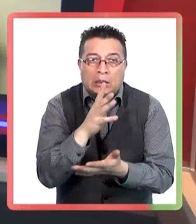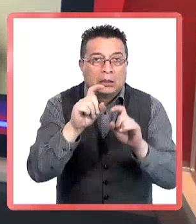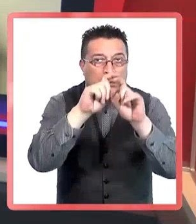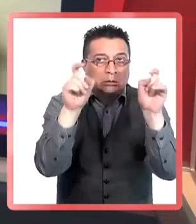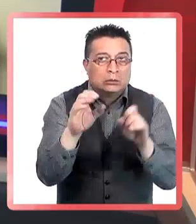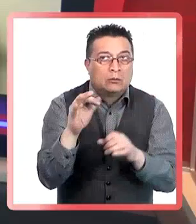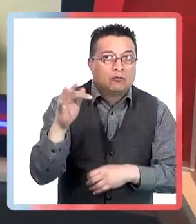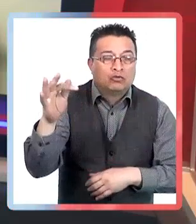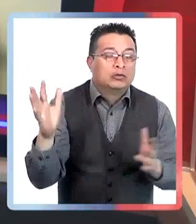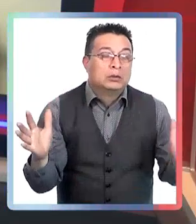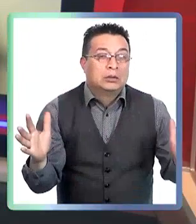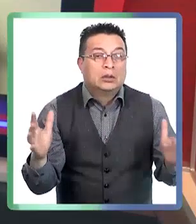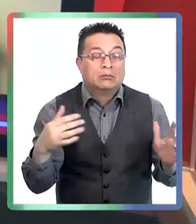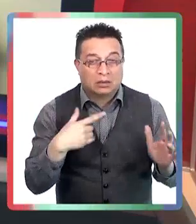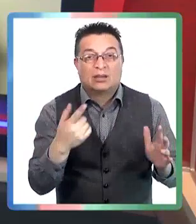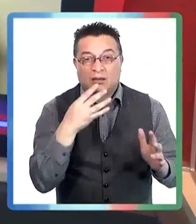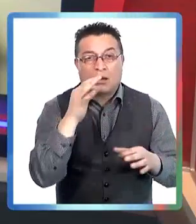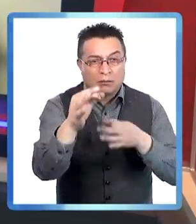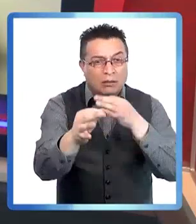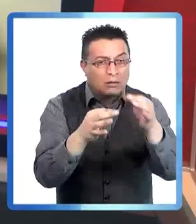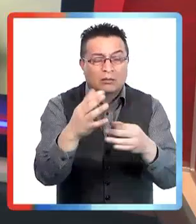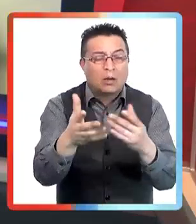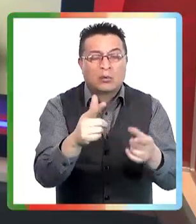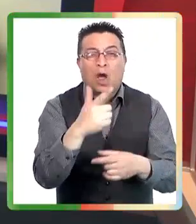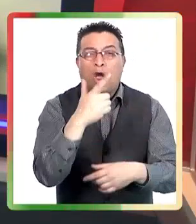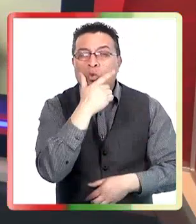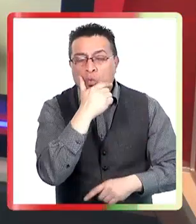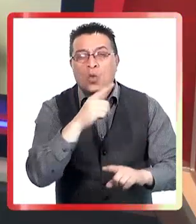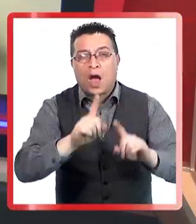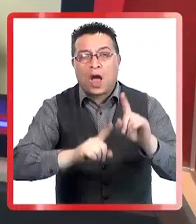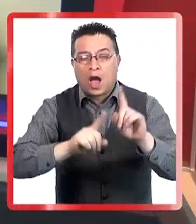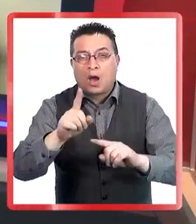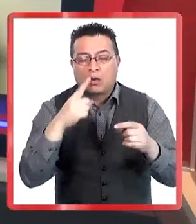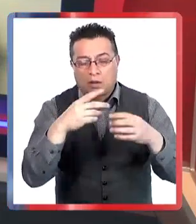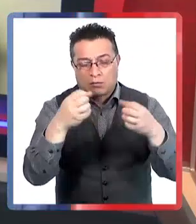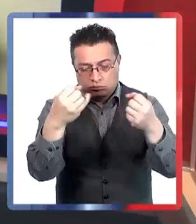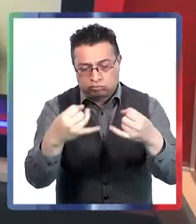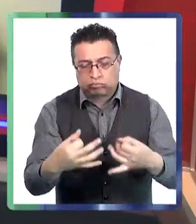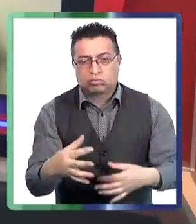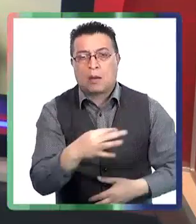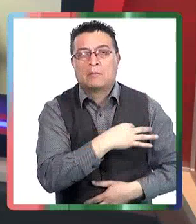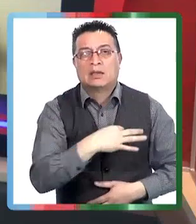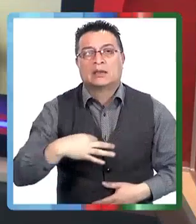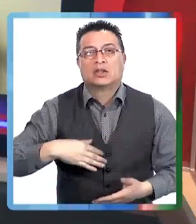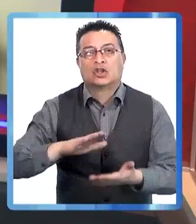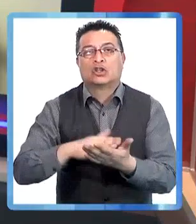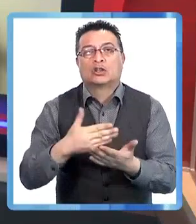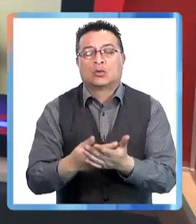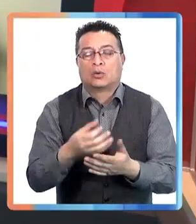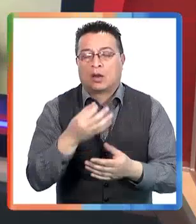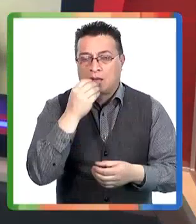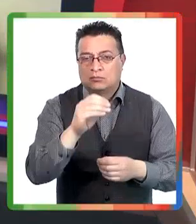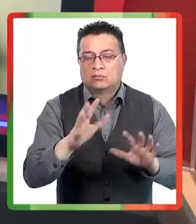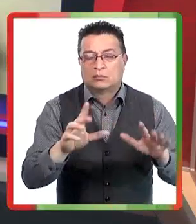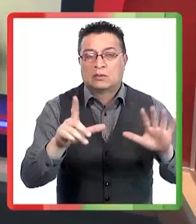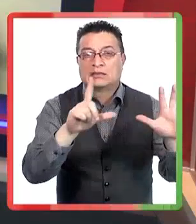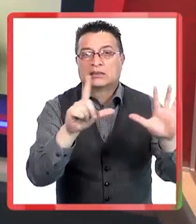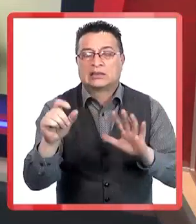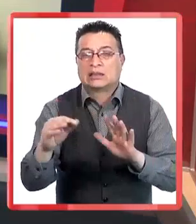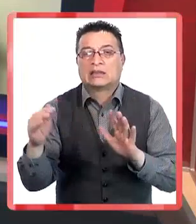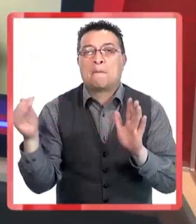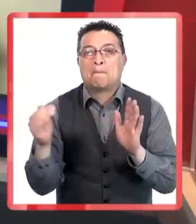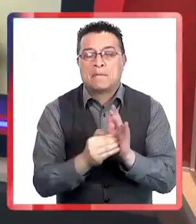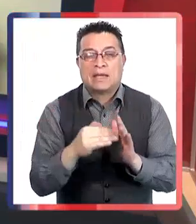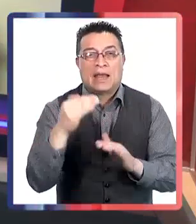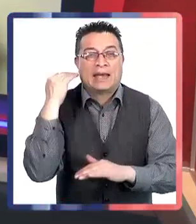mil niños y niñas rezagados y adolescentes, ha rezagado con las dosis de refuerzo, por ejemplo. Entonces, eso es bien preocupante. Y yo estoy